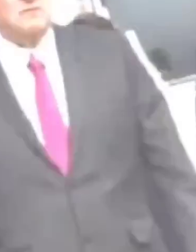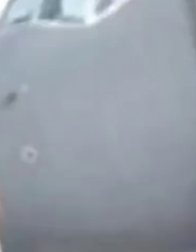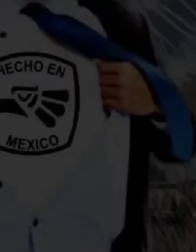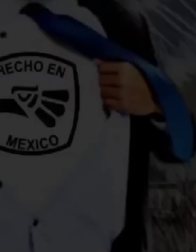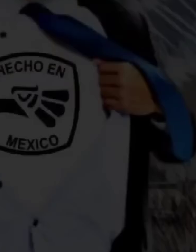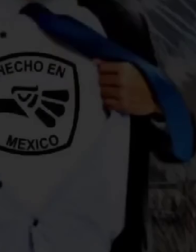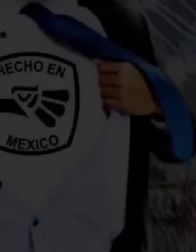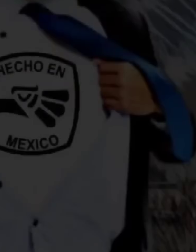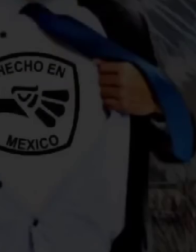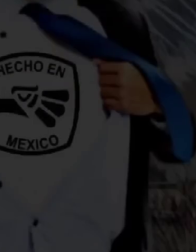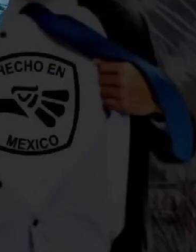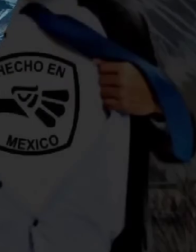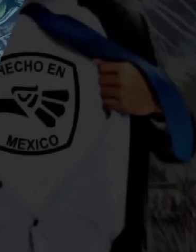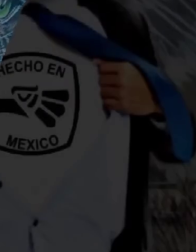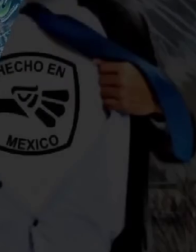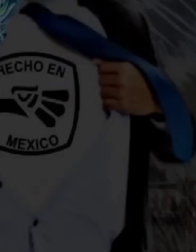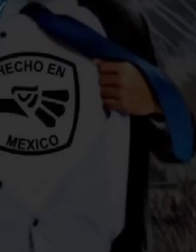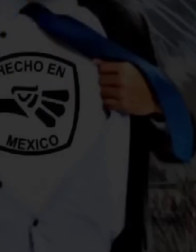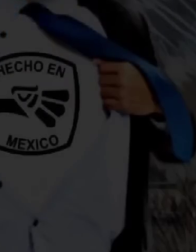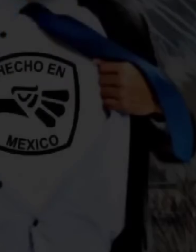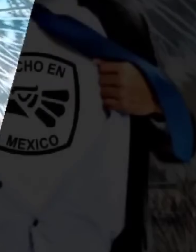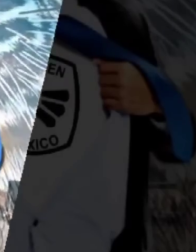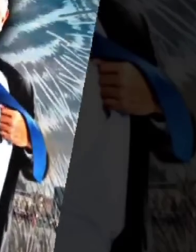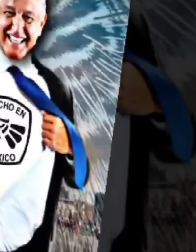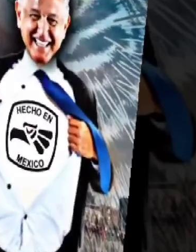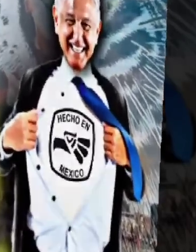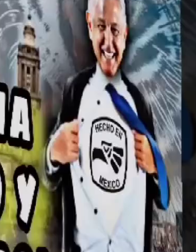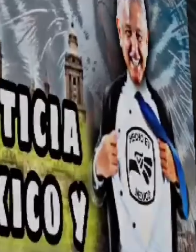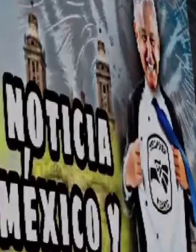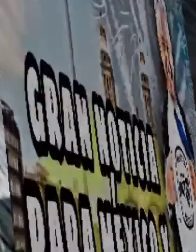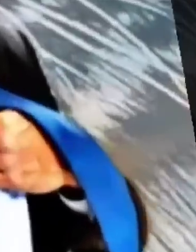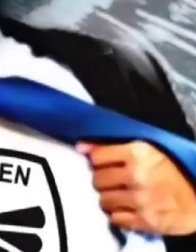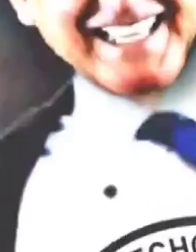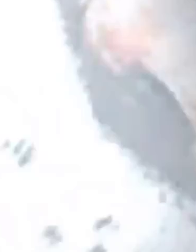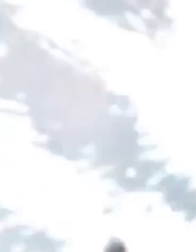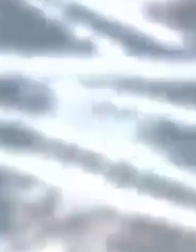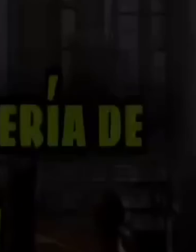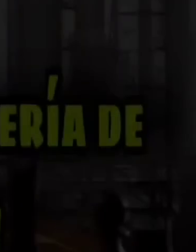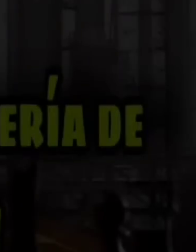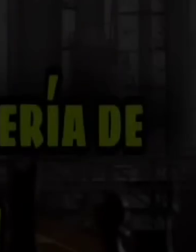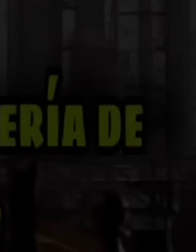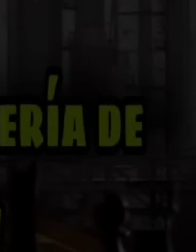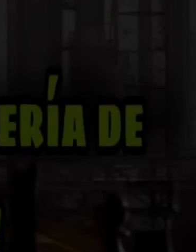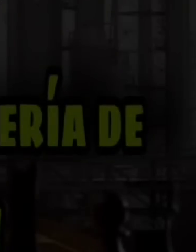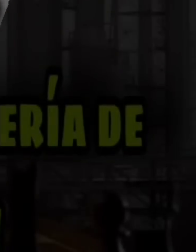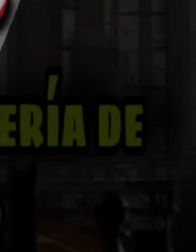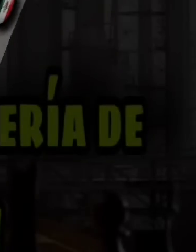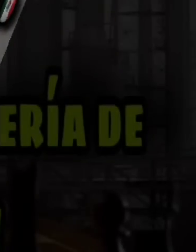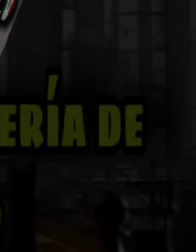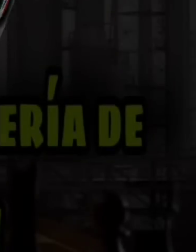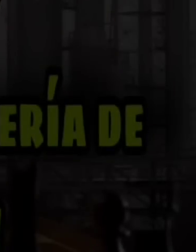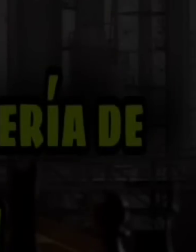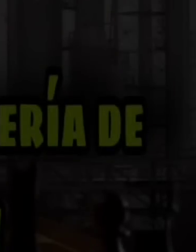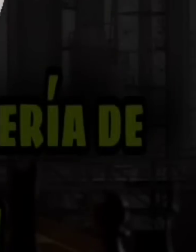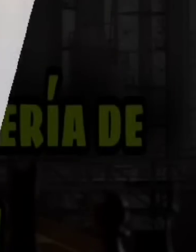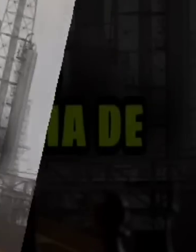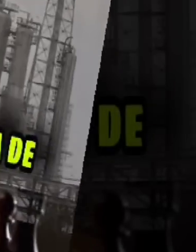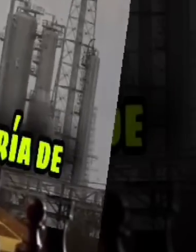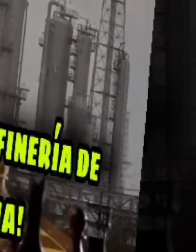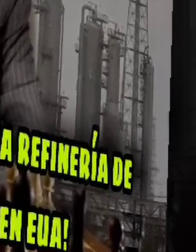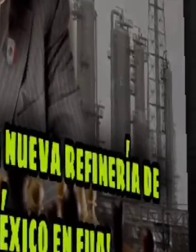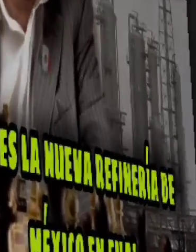el país lo que consumimos. Quien desee emigrar, que lo haga por gusto